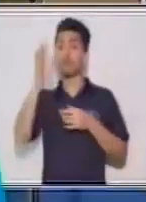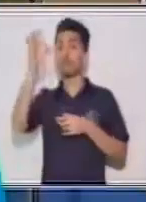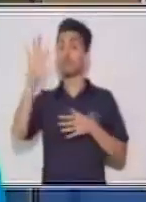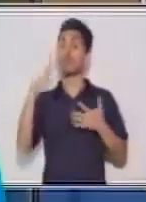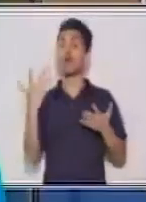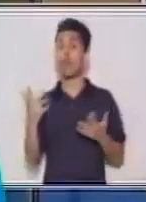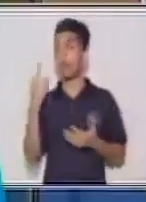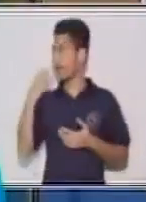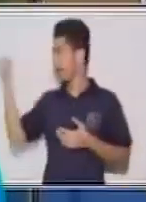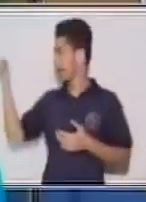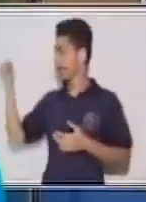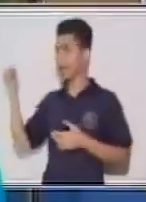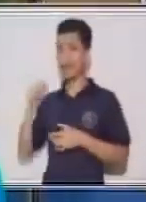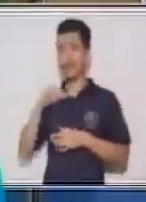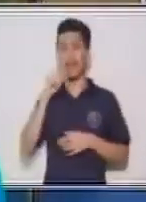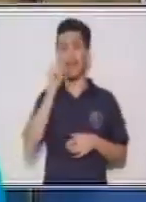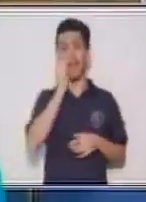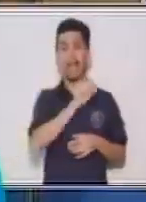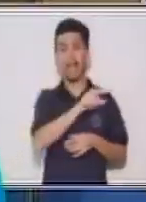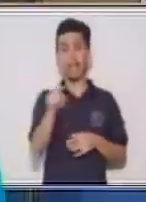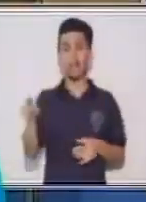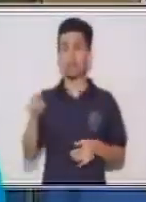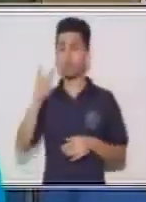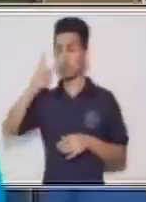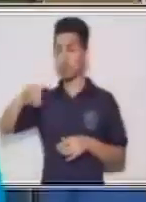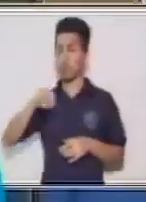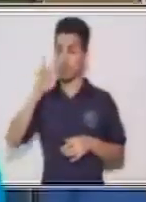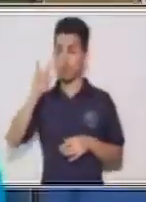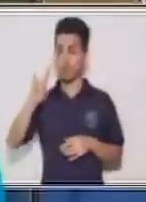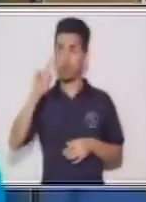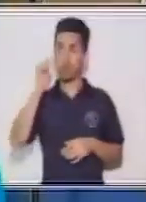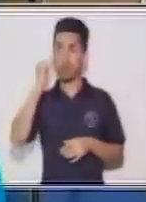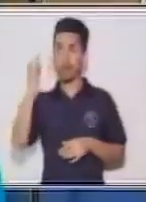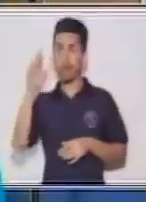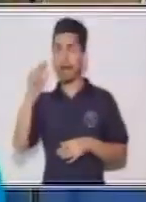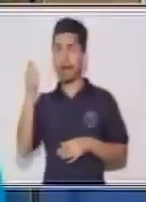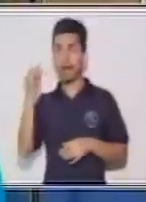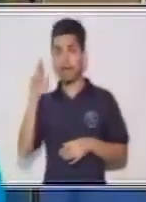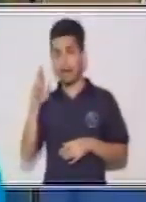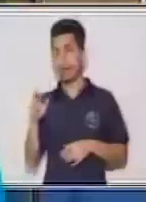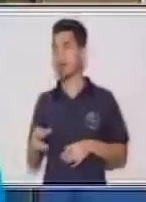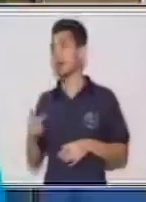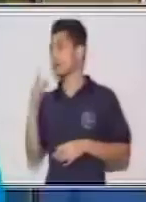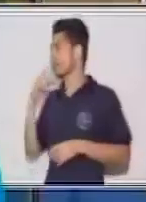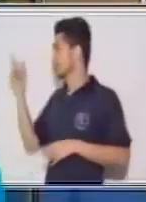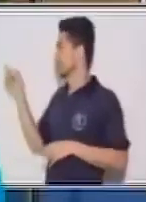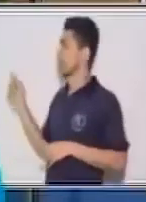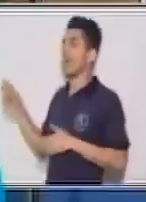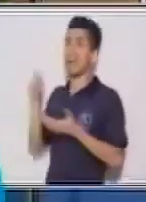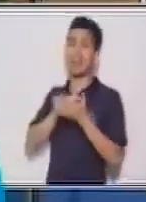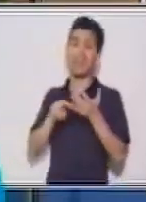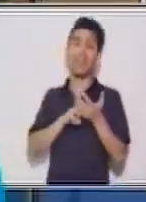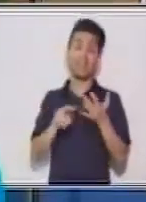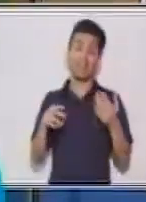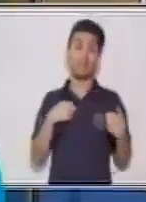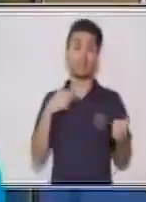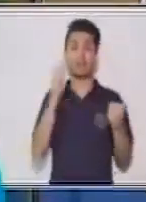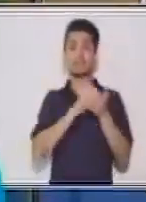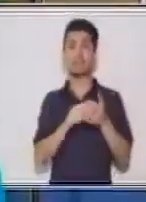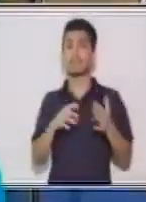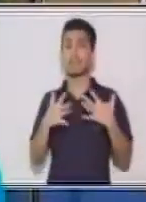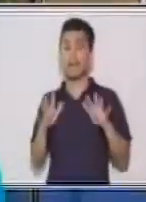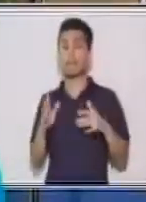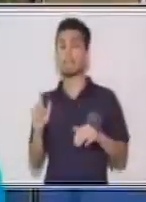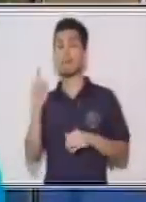Yo coloqué a la primera persona, ¿qué significa? Yo, ¿verdad? Estoy hablando de mí y sería yo. Leo,